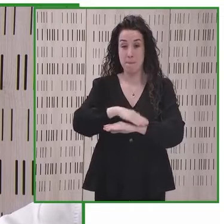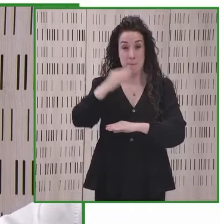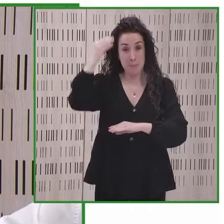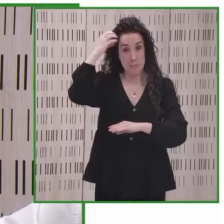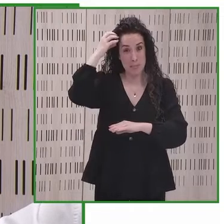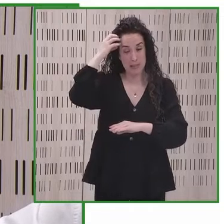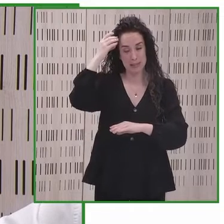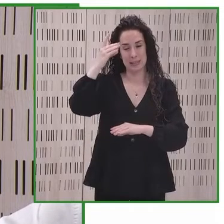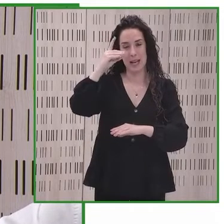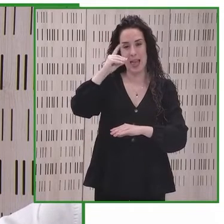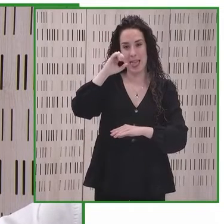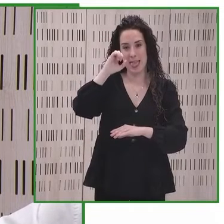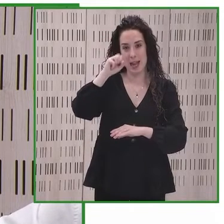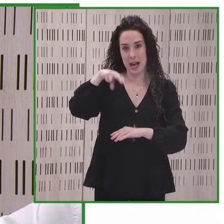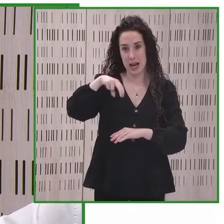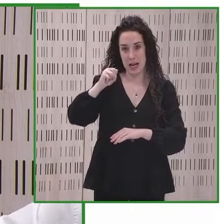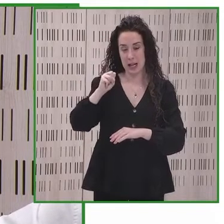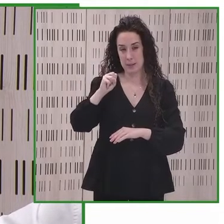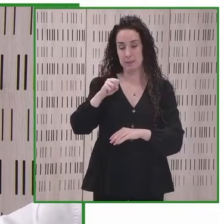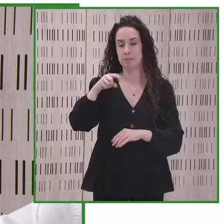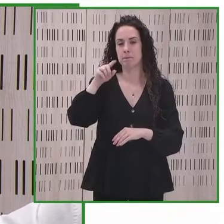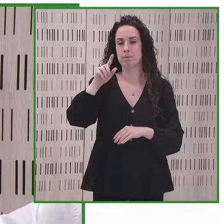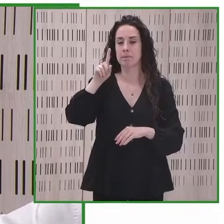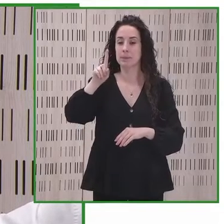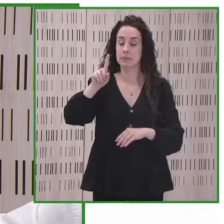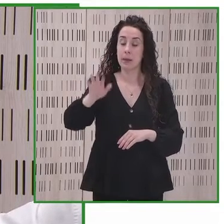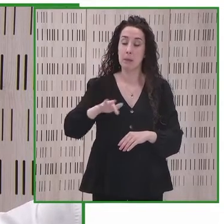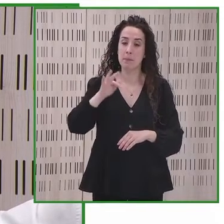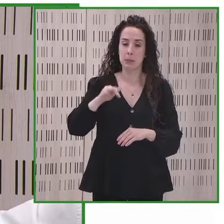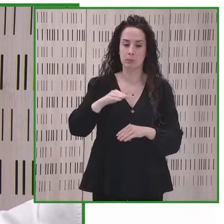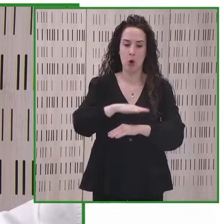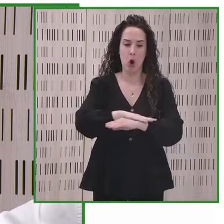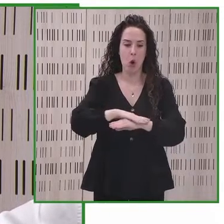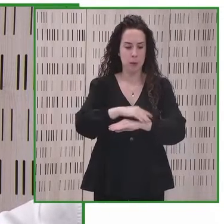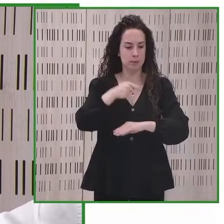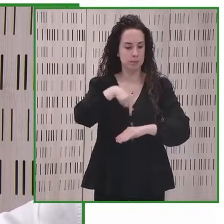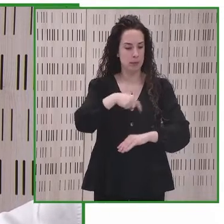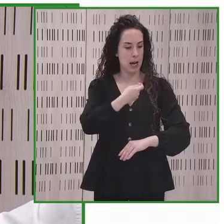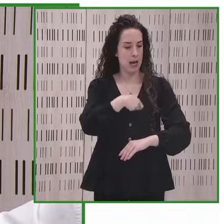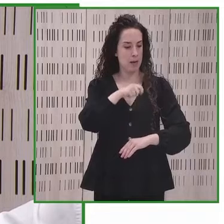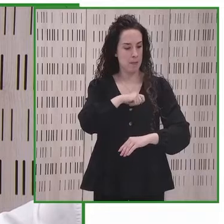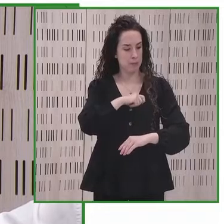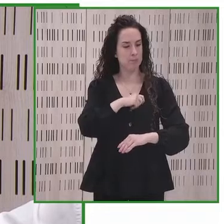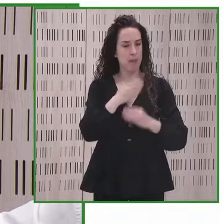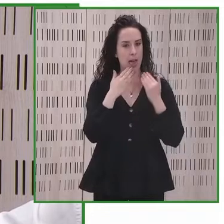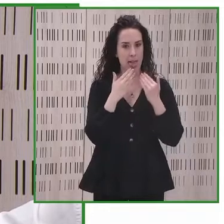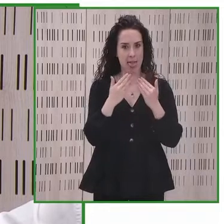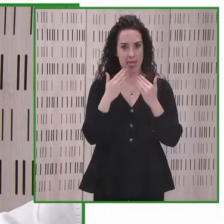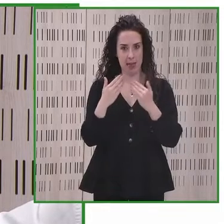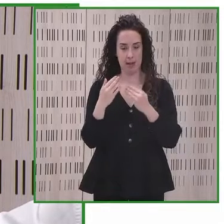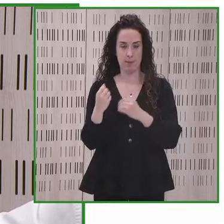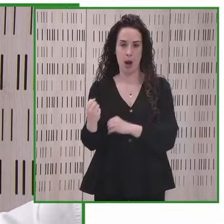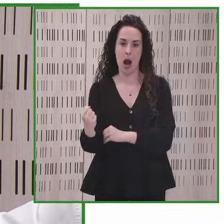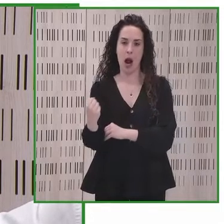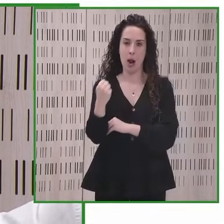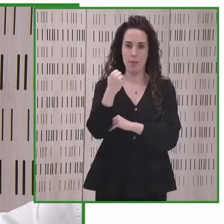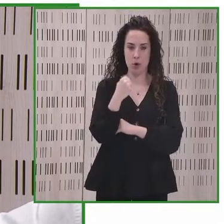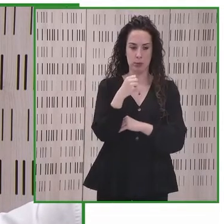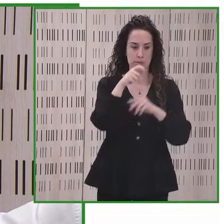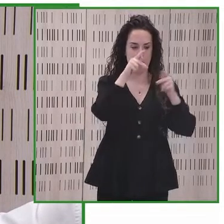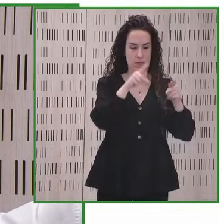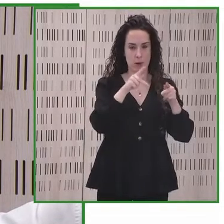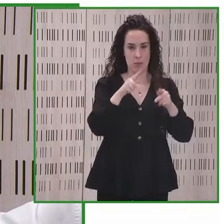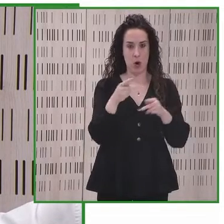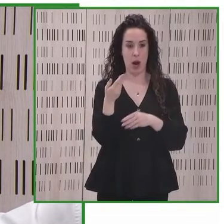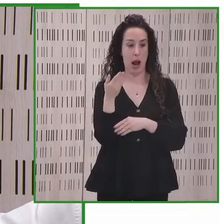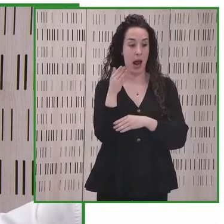Diana Morán, y también agradecer en su persona al Gobierno de España por el apoyo a dos personas, dos candidatas de ONCE a